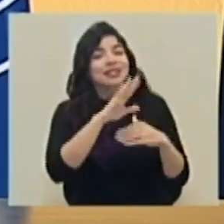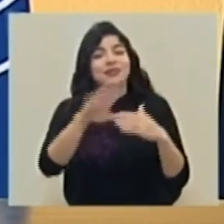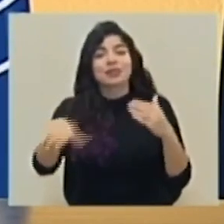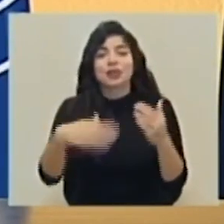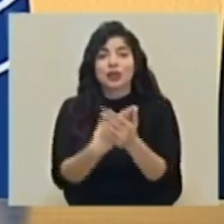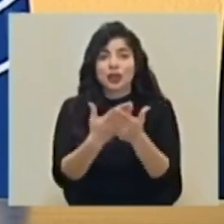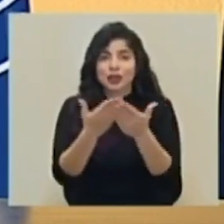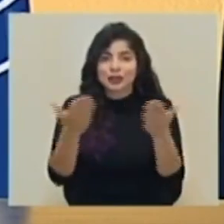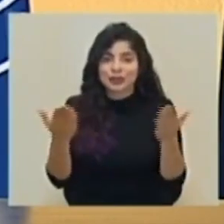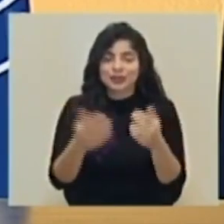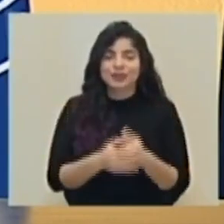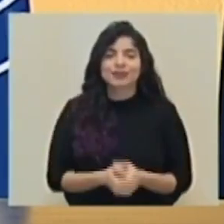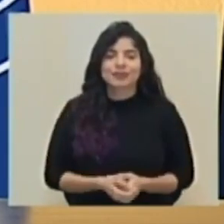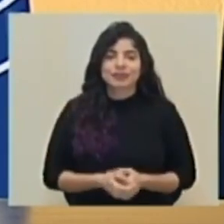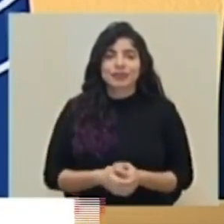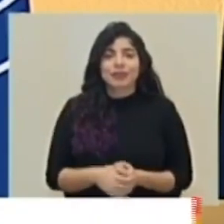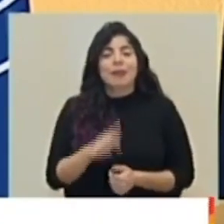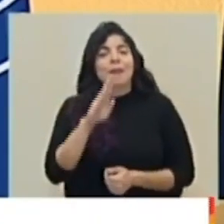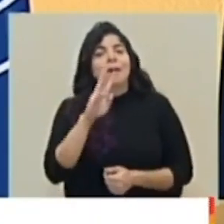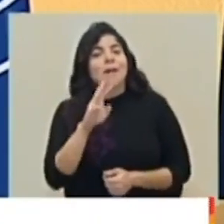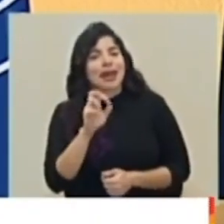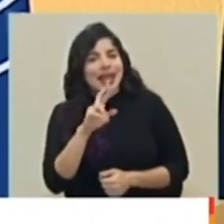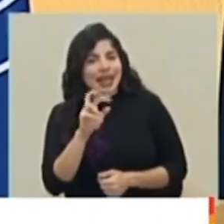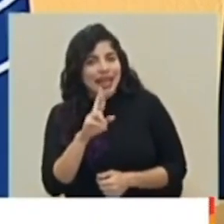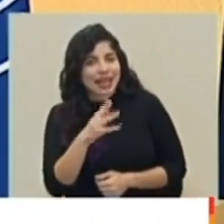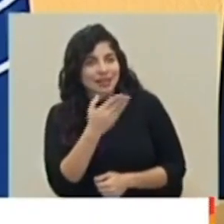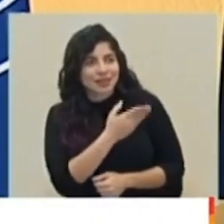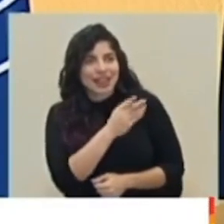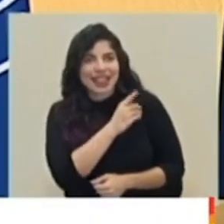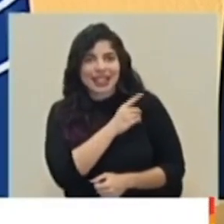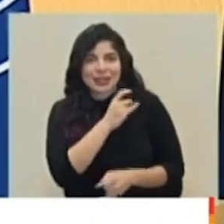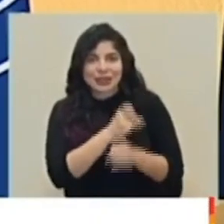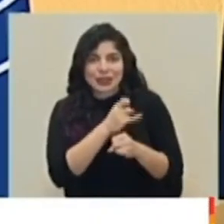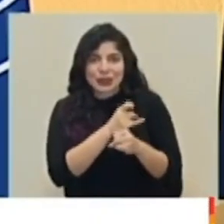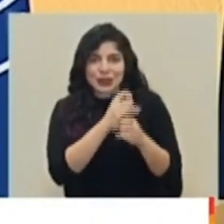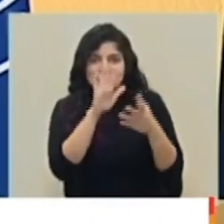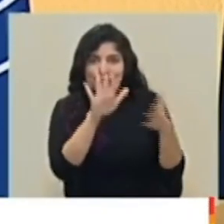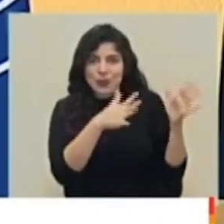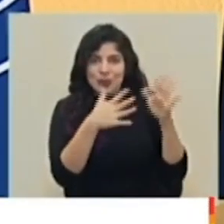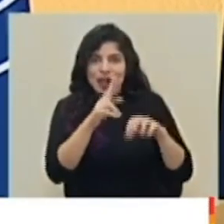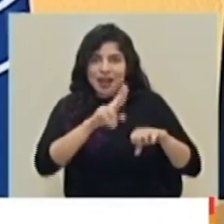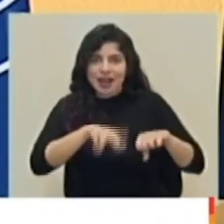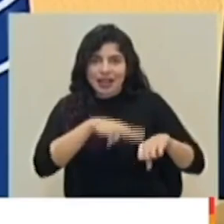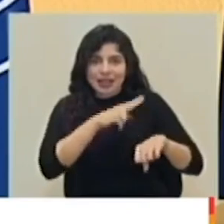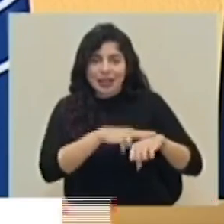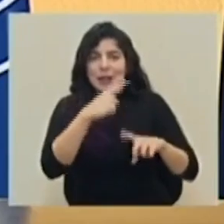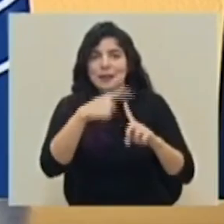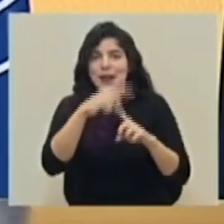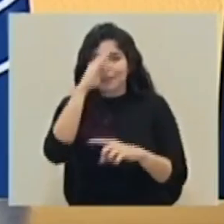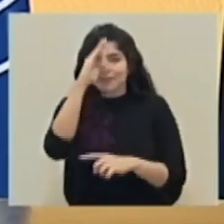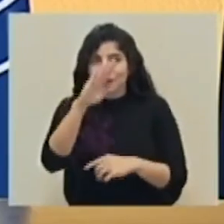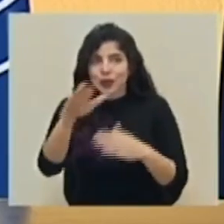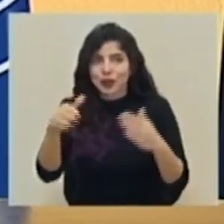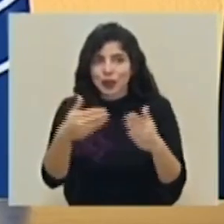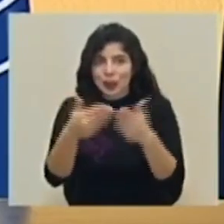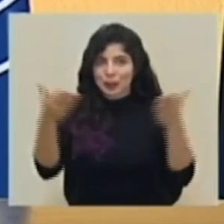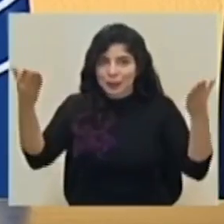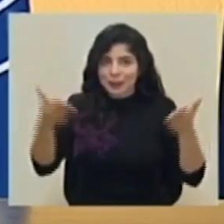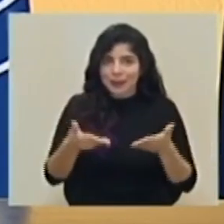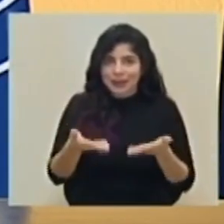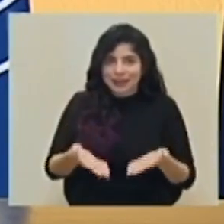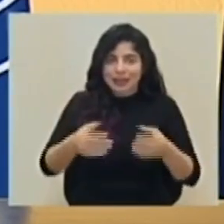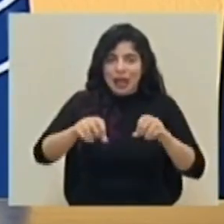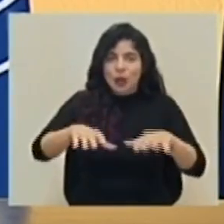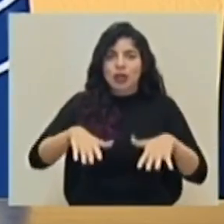y a todas, don Werner, director del Instituto Meteorológico Nacional, a todos y a todas los presentes en este auditorio.